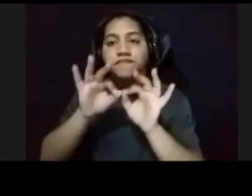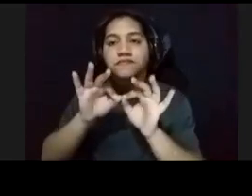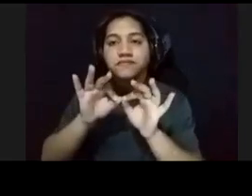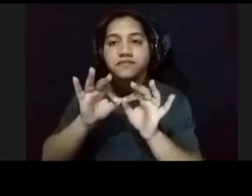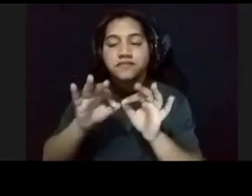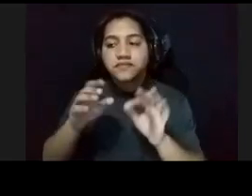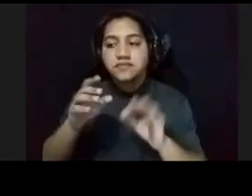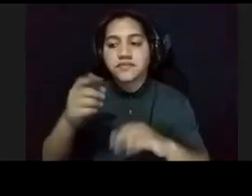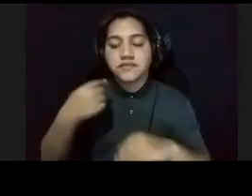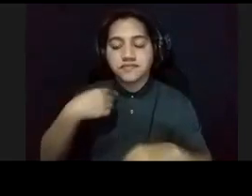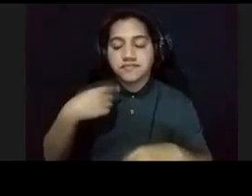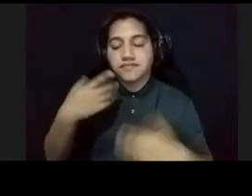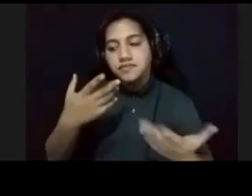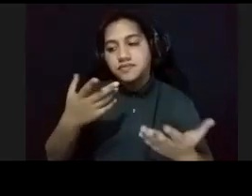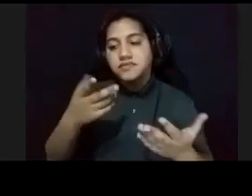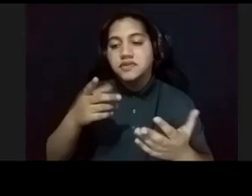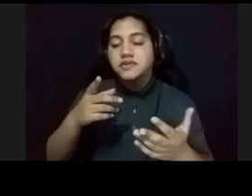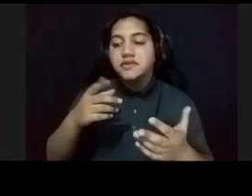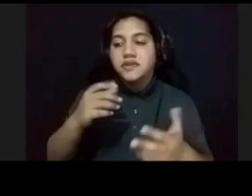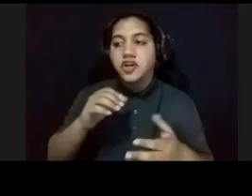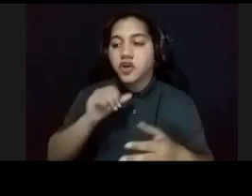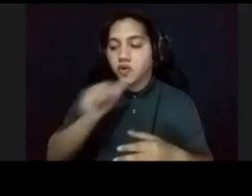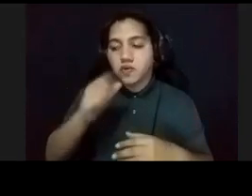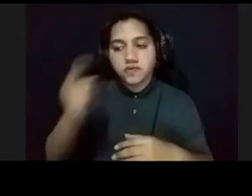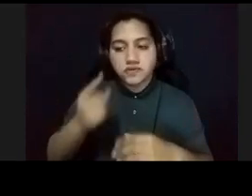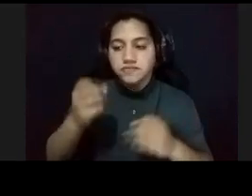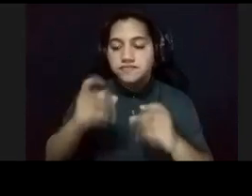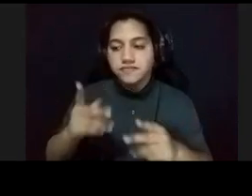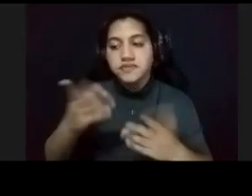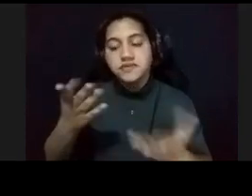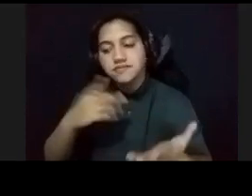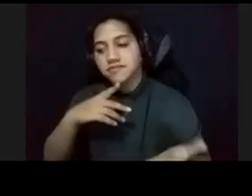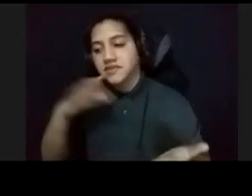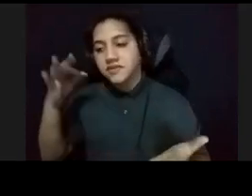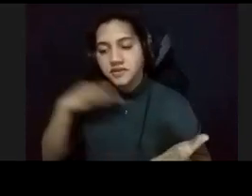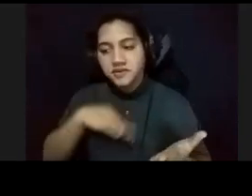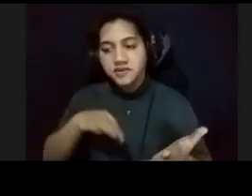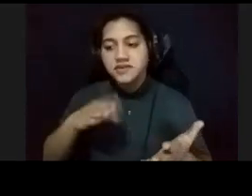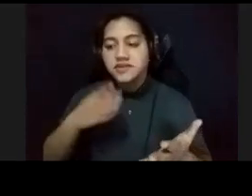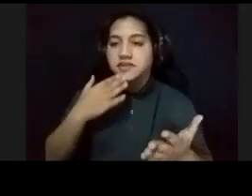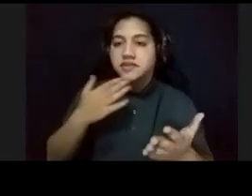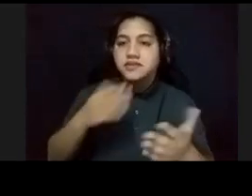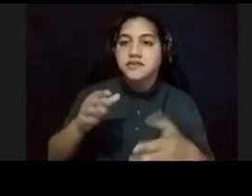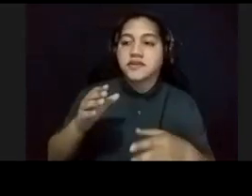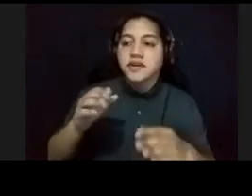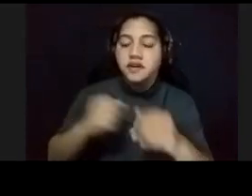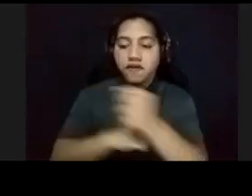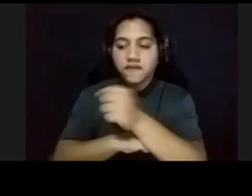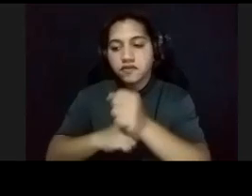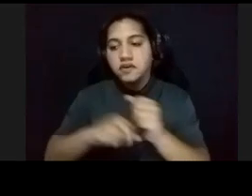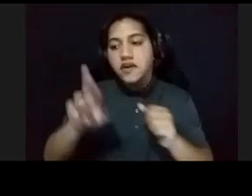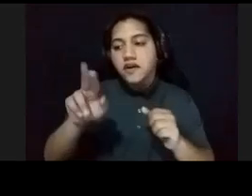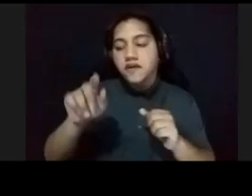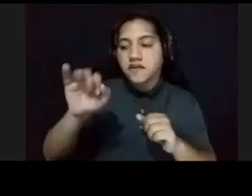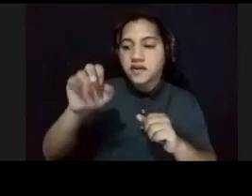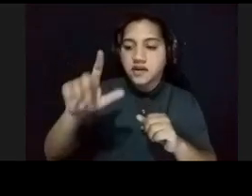privilegio, privilegio, y le agradezco a Pablo, y a la, y nuevamente, a la fundación, Rafael Tufiño, sus hermanos, que cuando yo